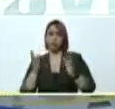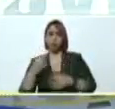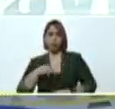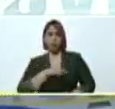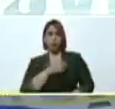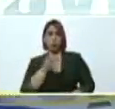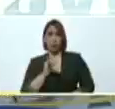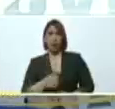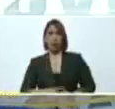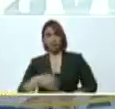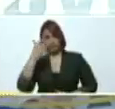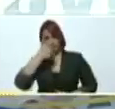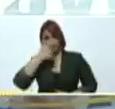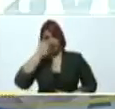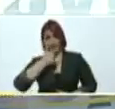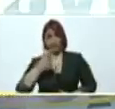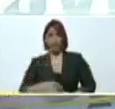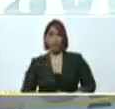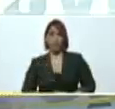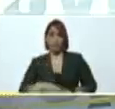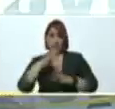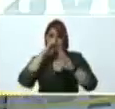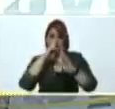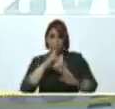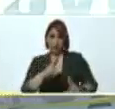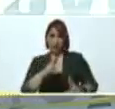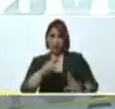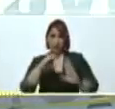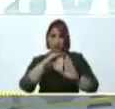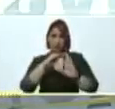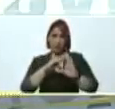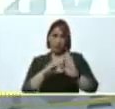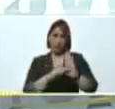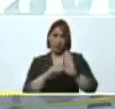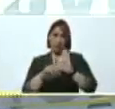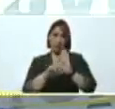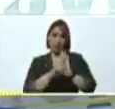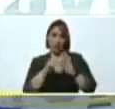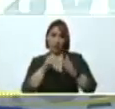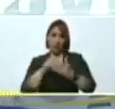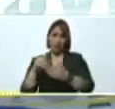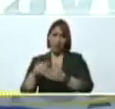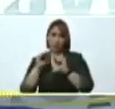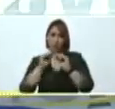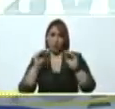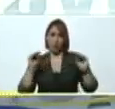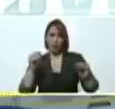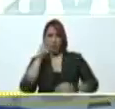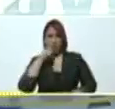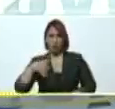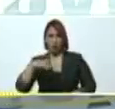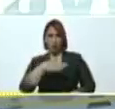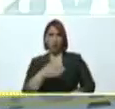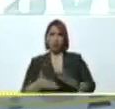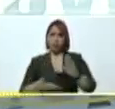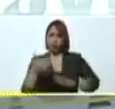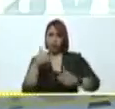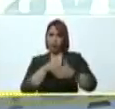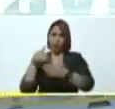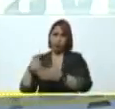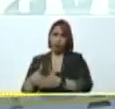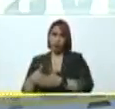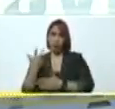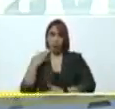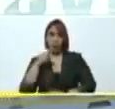estamos con sinceridad, respetando los reglamentos electorales, llamando al pueblo a votar, por